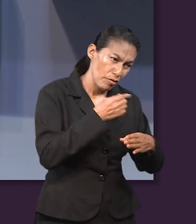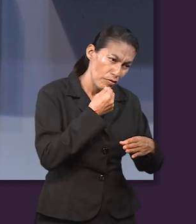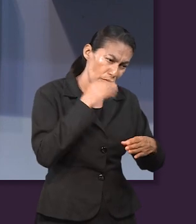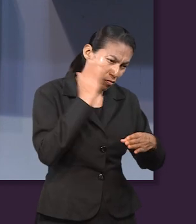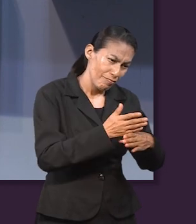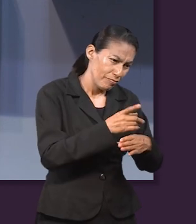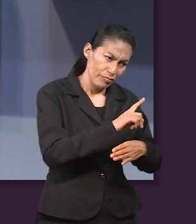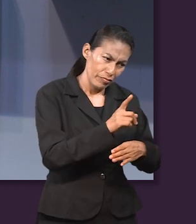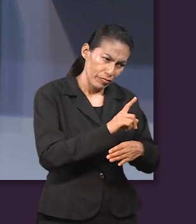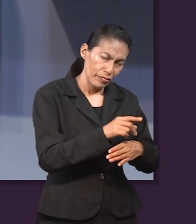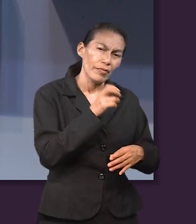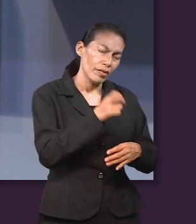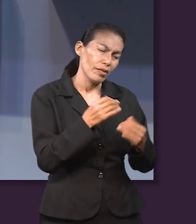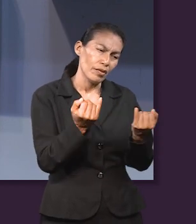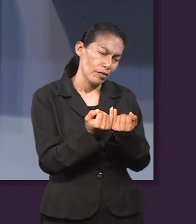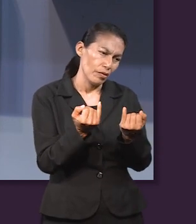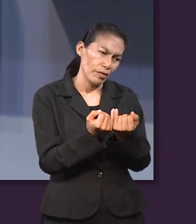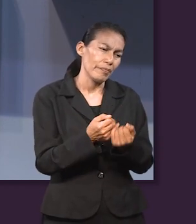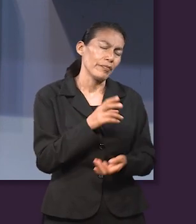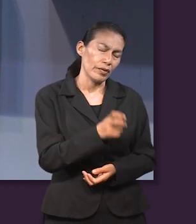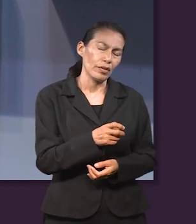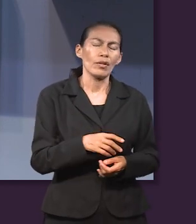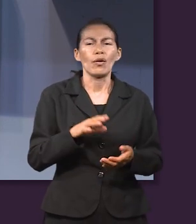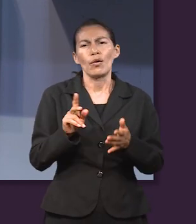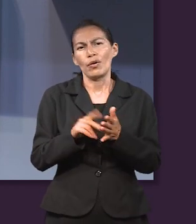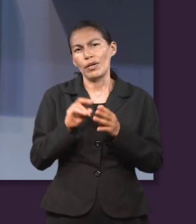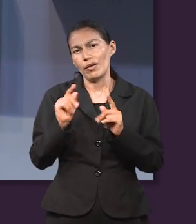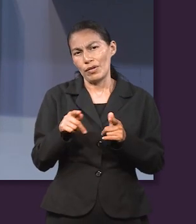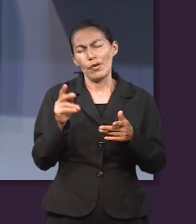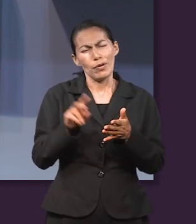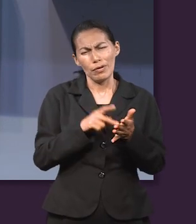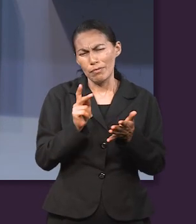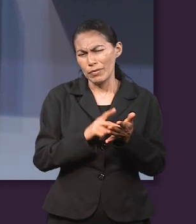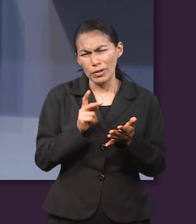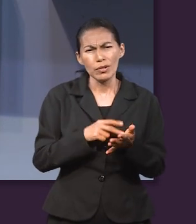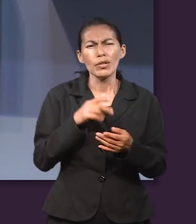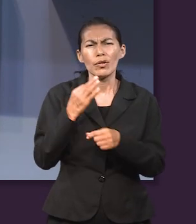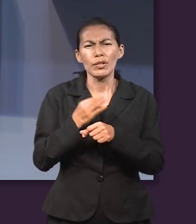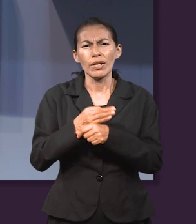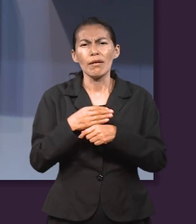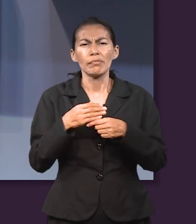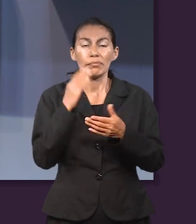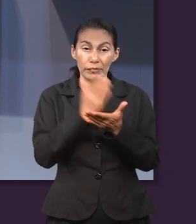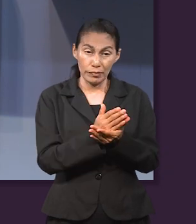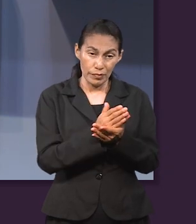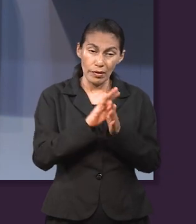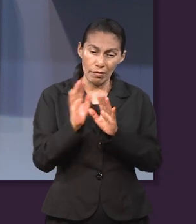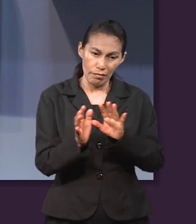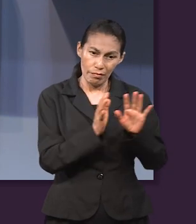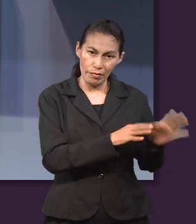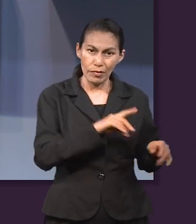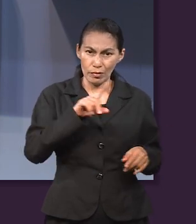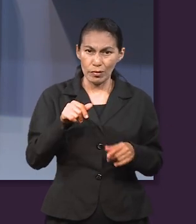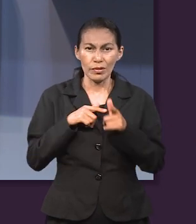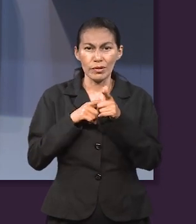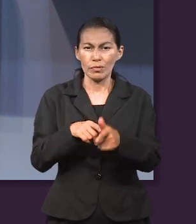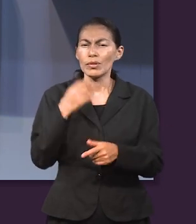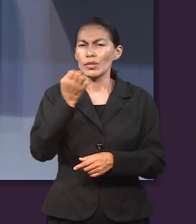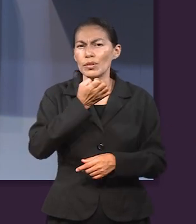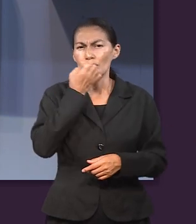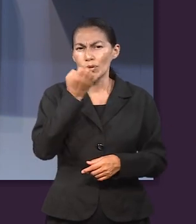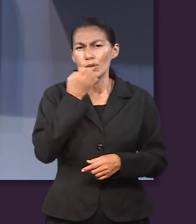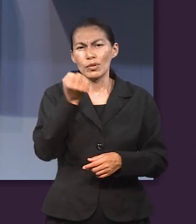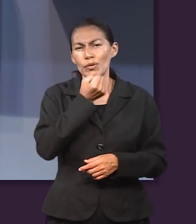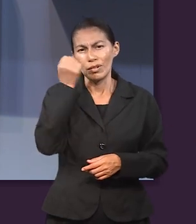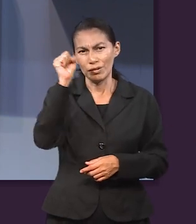de Dios y por eso se pudo detener cuando Dios le dijo que lo hiciera. Vamos a seguir estudiando otros casos, pero vamos a hacer una pequeña pausa y ya